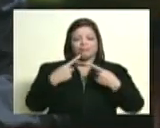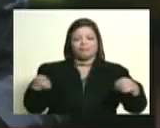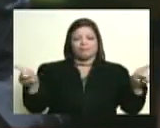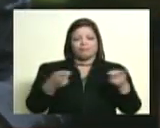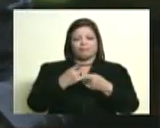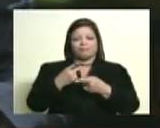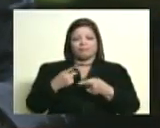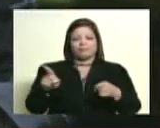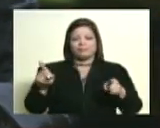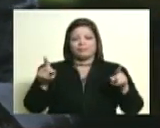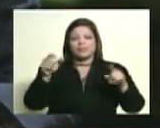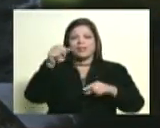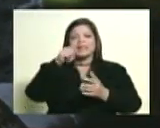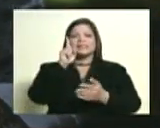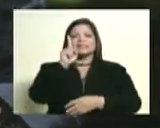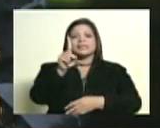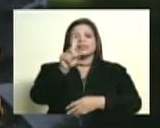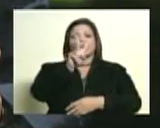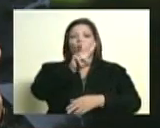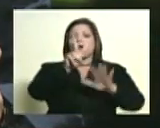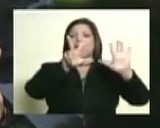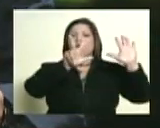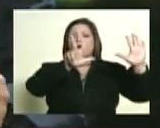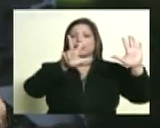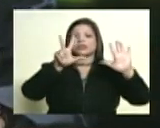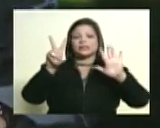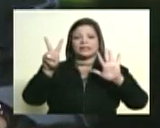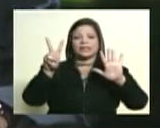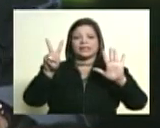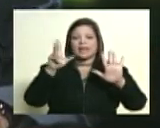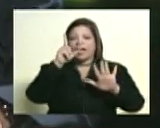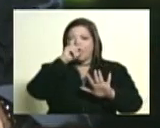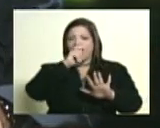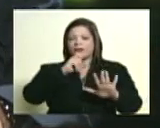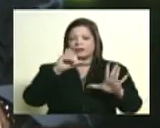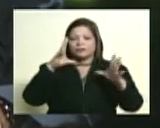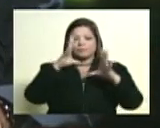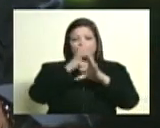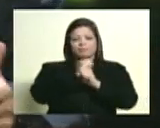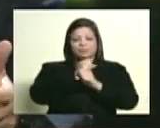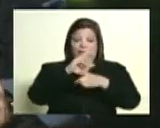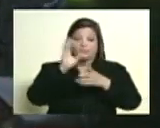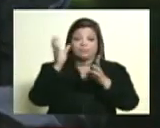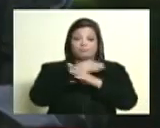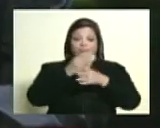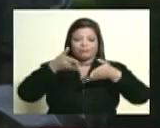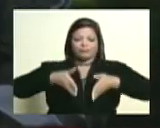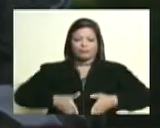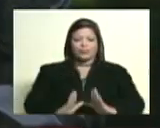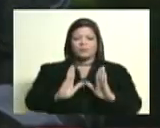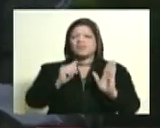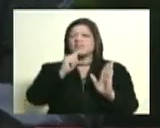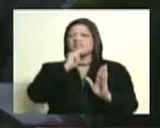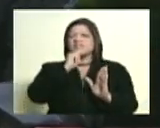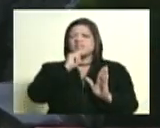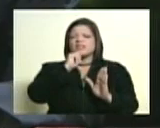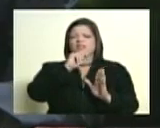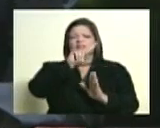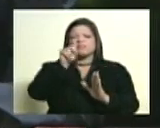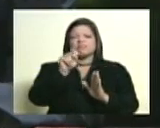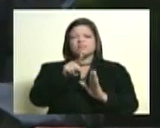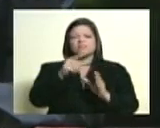187 años de su partida física. Pero, ¿quién era Bolívar? ¿Por qué a